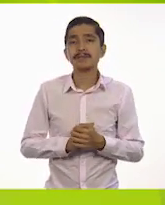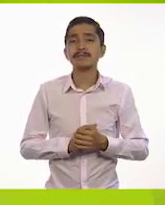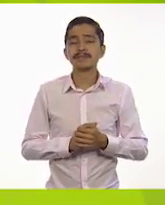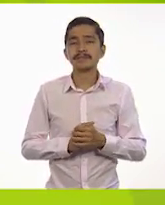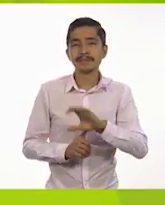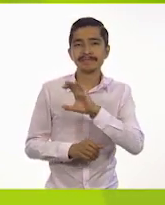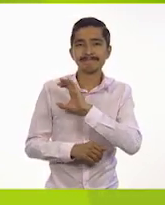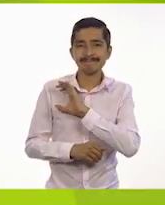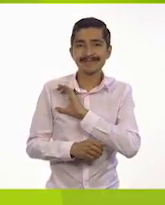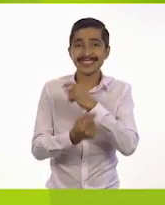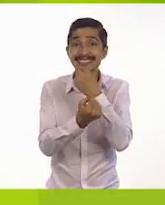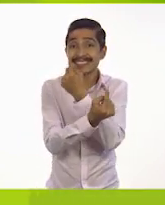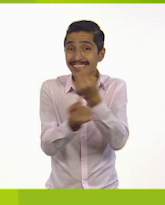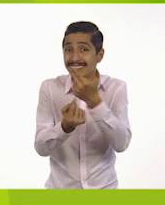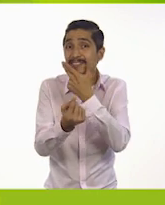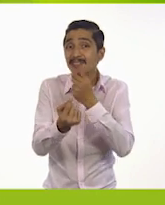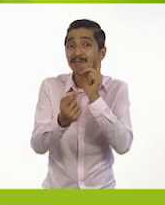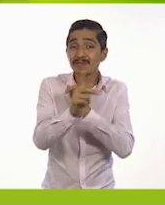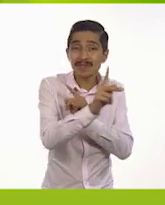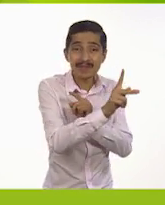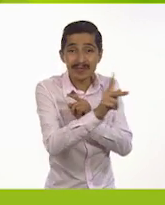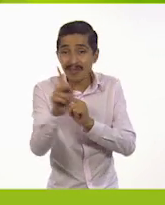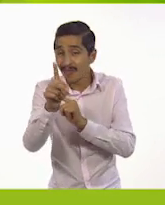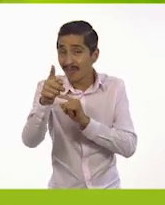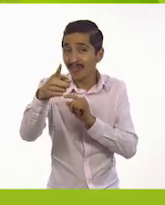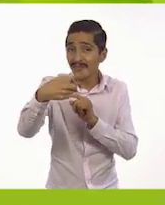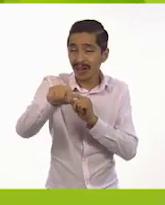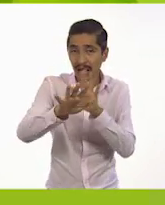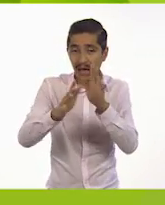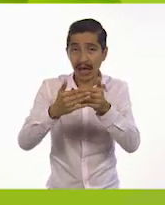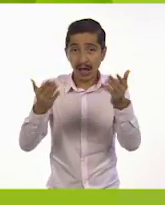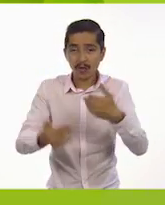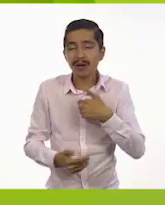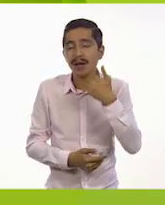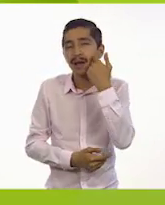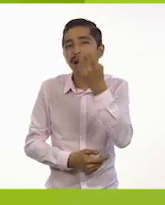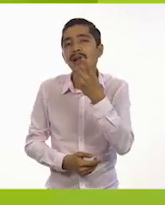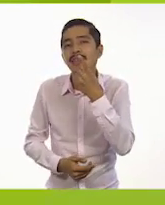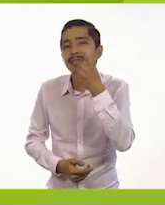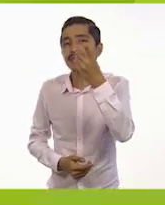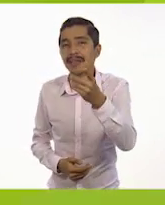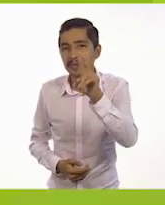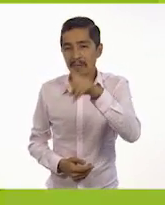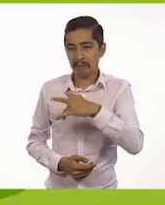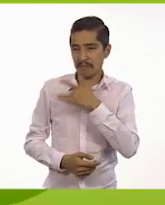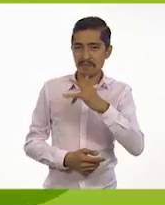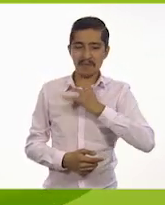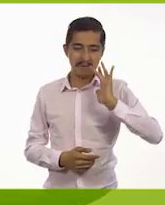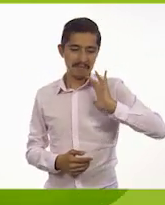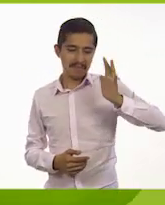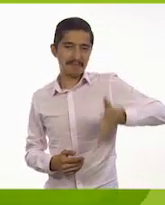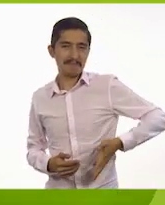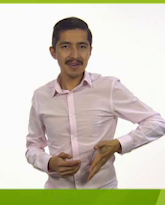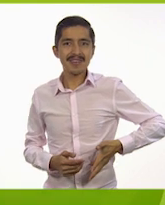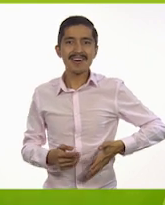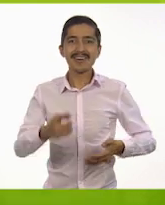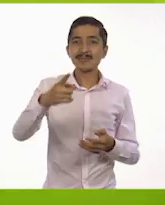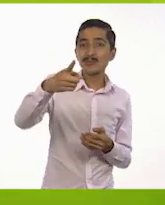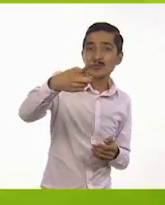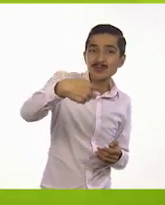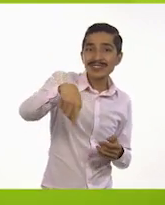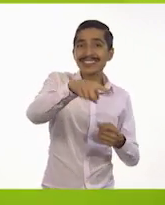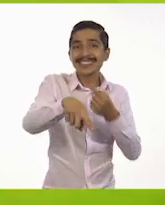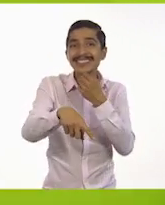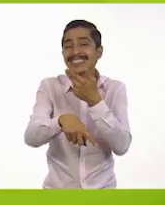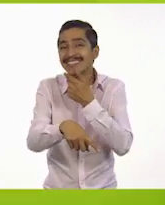Queridas niñas y niños, queremos decirles que nos sentimos muy orgullosas de ustedes por